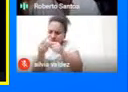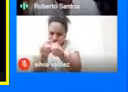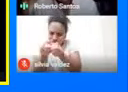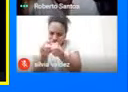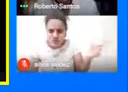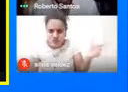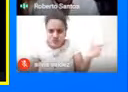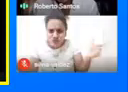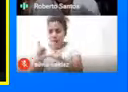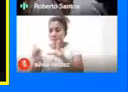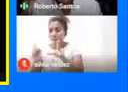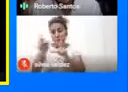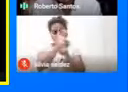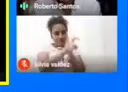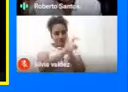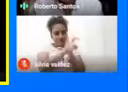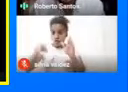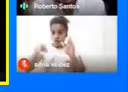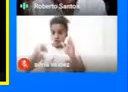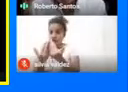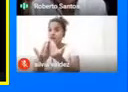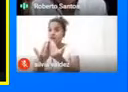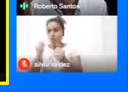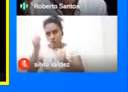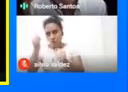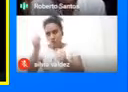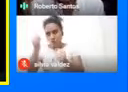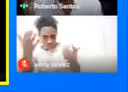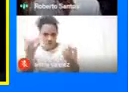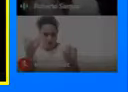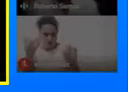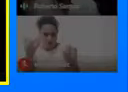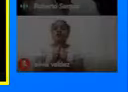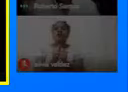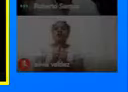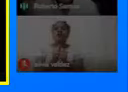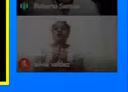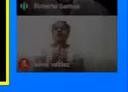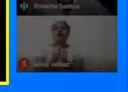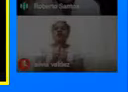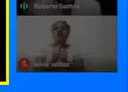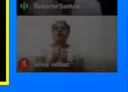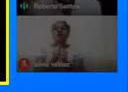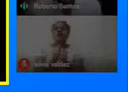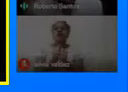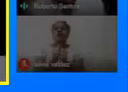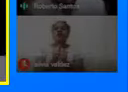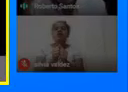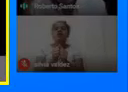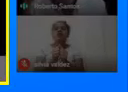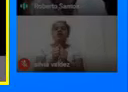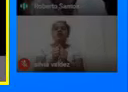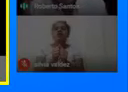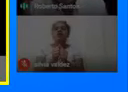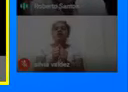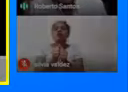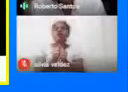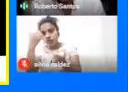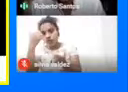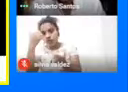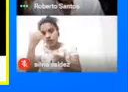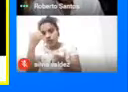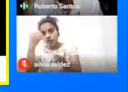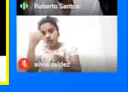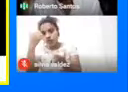profesores Los alumnos Deberían motivar A los colegios Y a los profesores Para que vayan A estos lagunas A estos